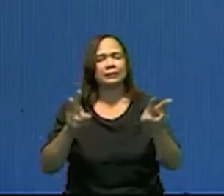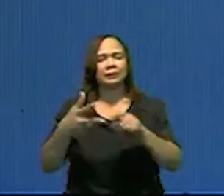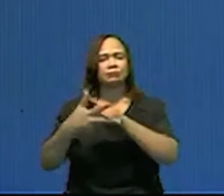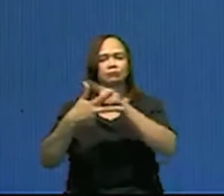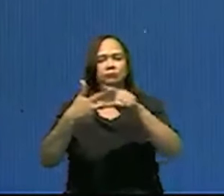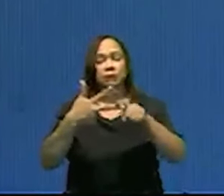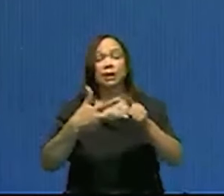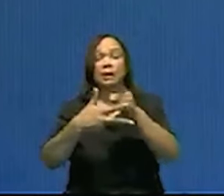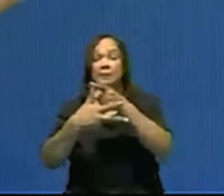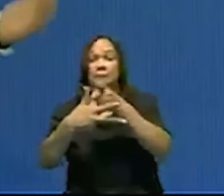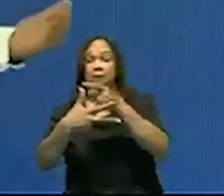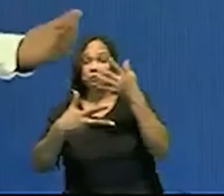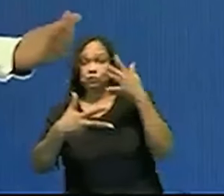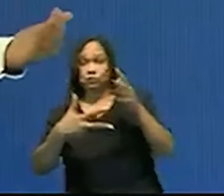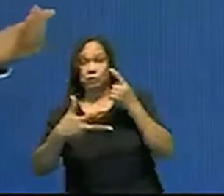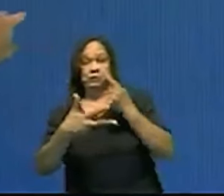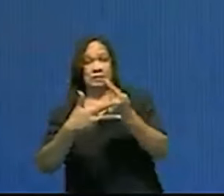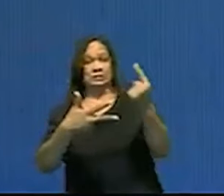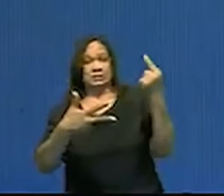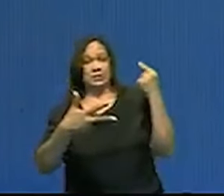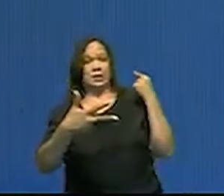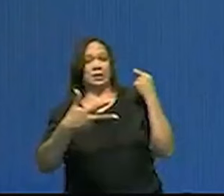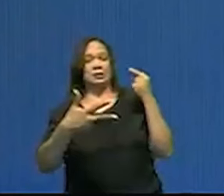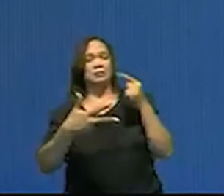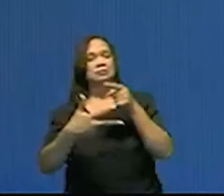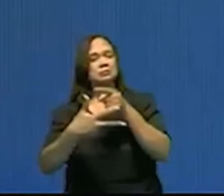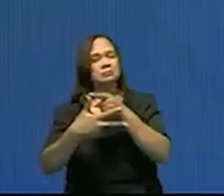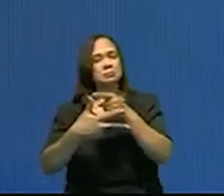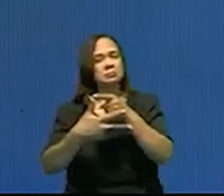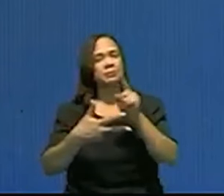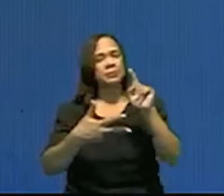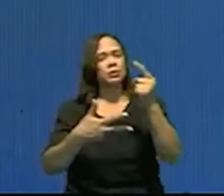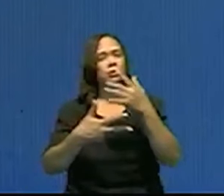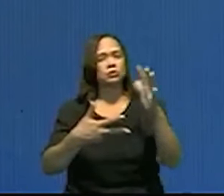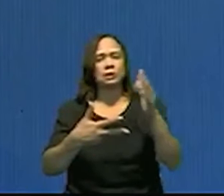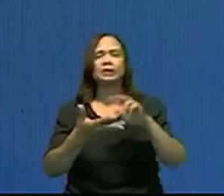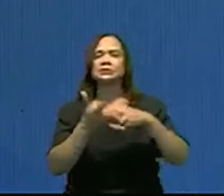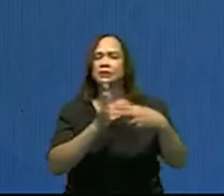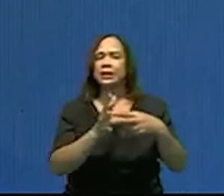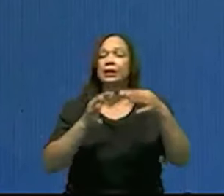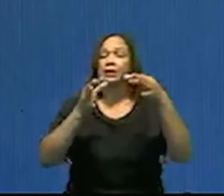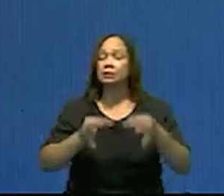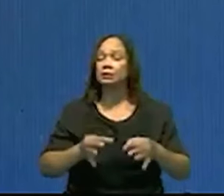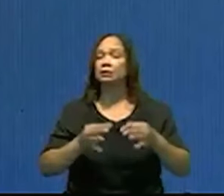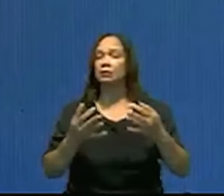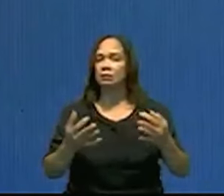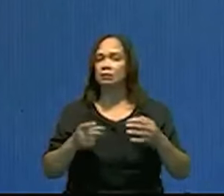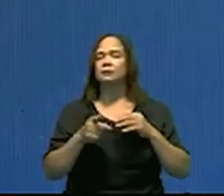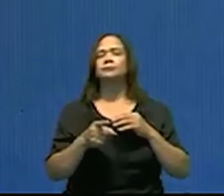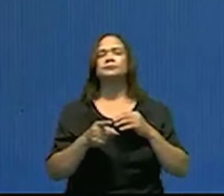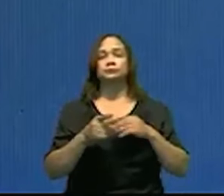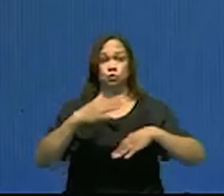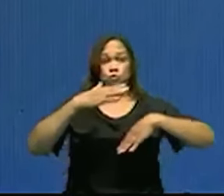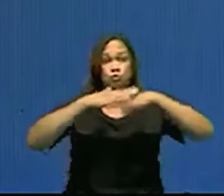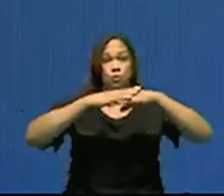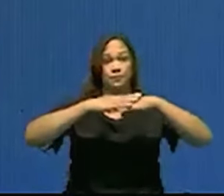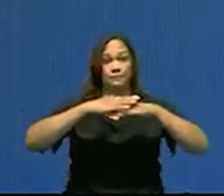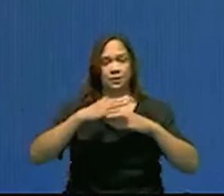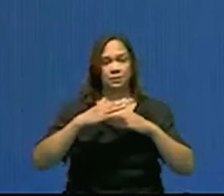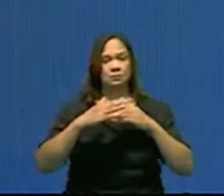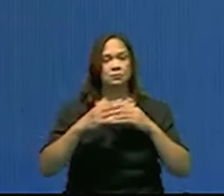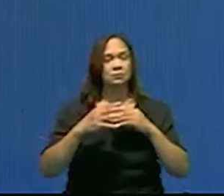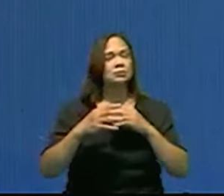ya nosotros lo presentamos hace unas semanas atrás, que tiene que ver con medidas que ponen un tope al